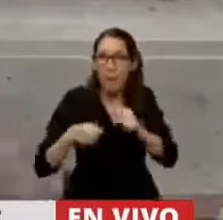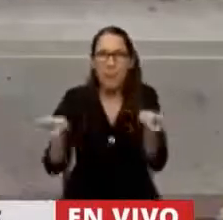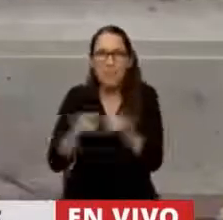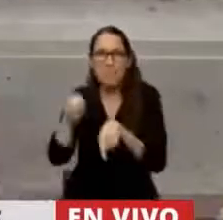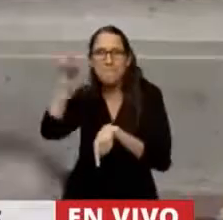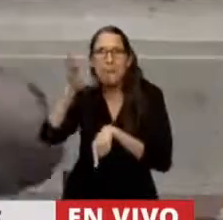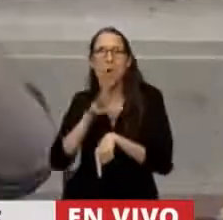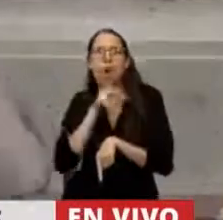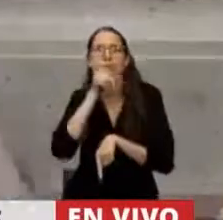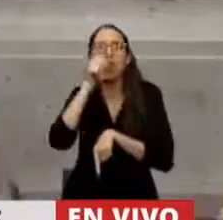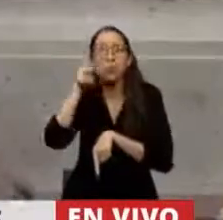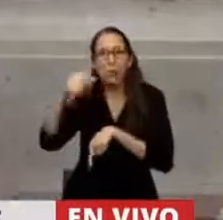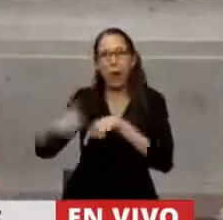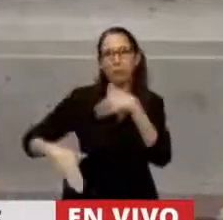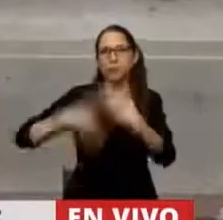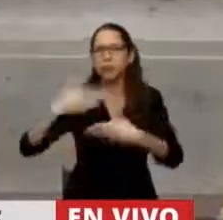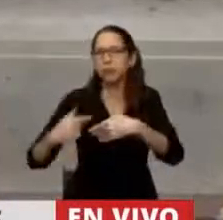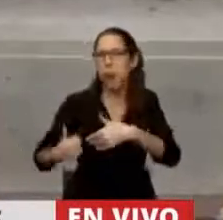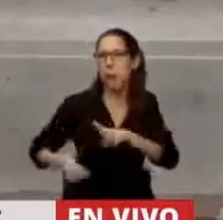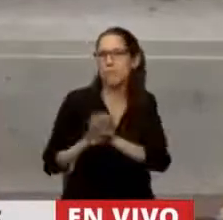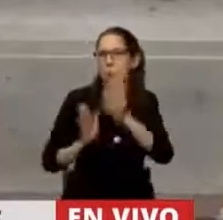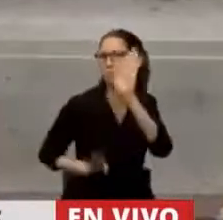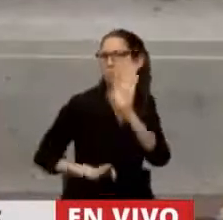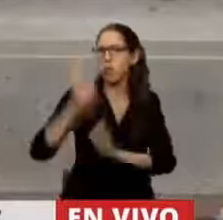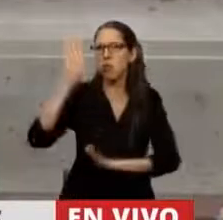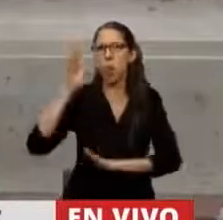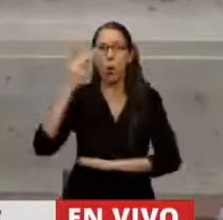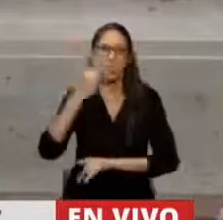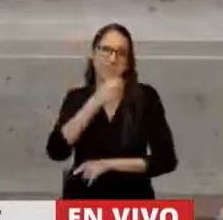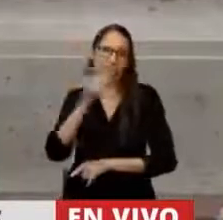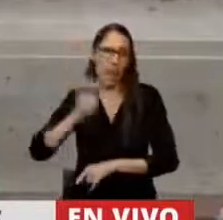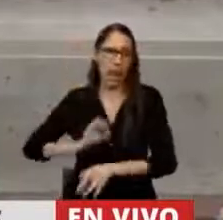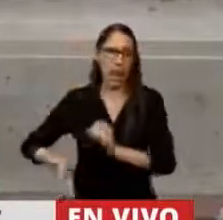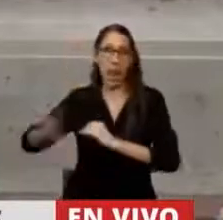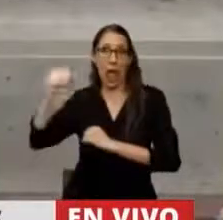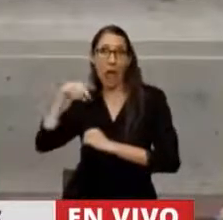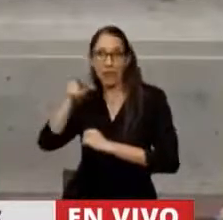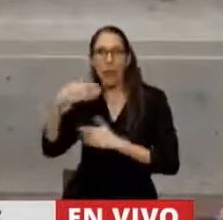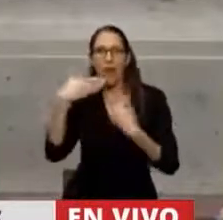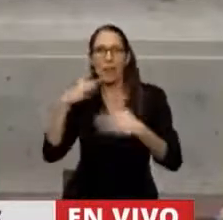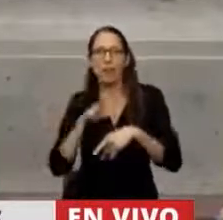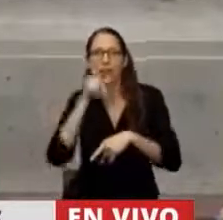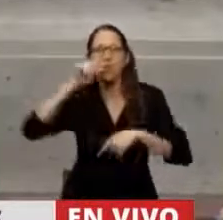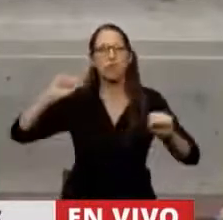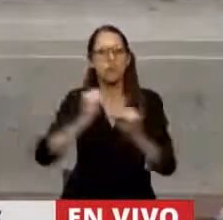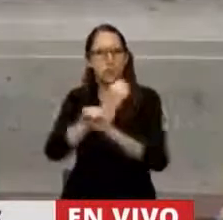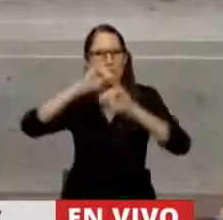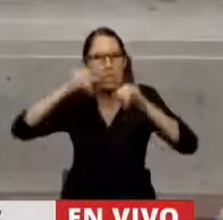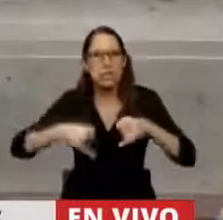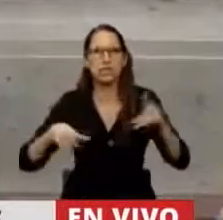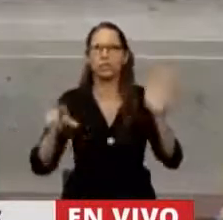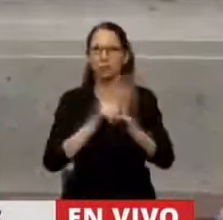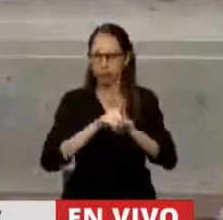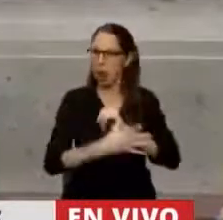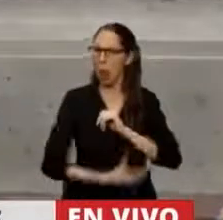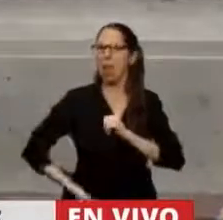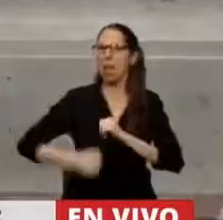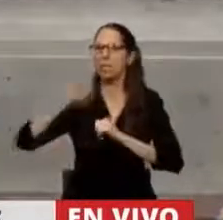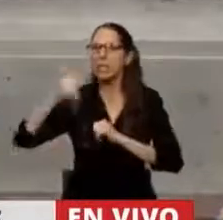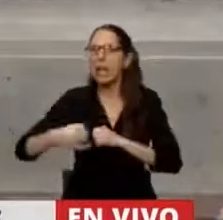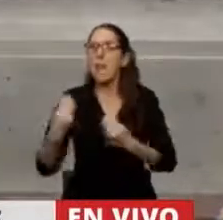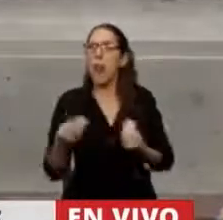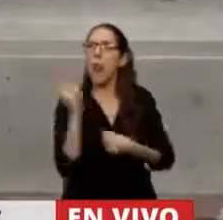Rusia el primer país del mundo hace un siglo en otorgar el aborto legal y permitir que las mujeres del pueblo trabajador puedan